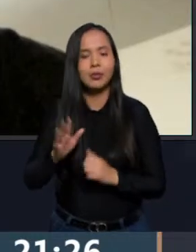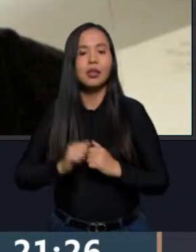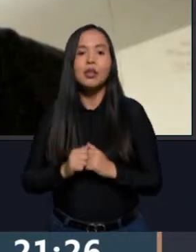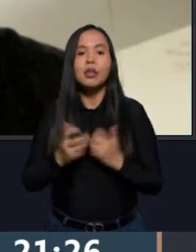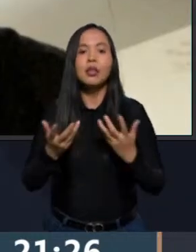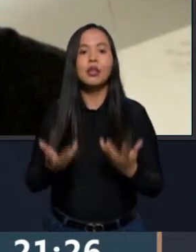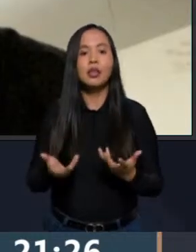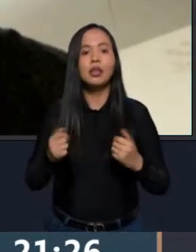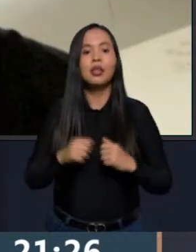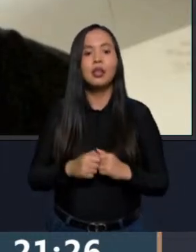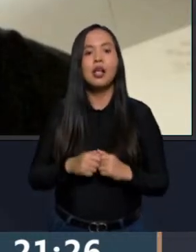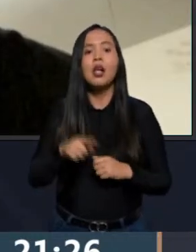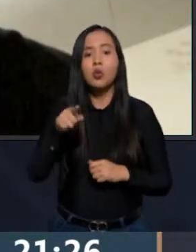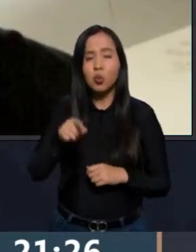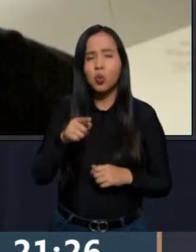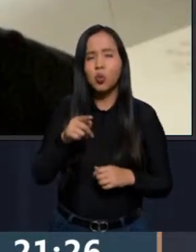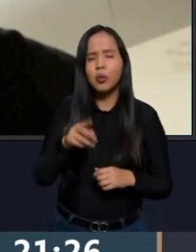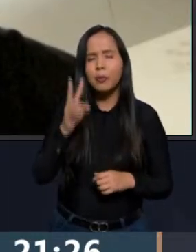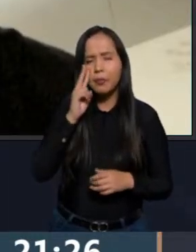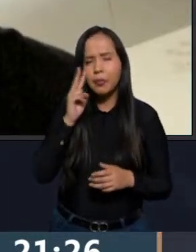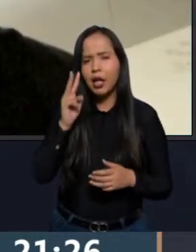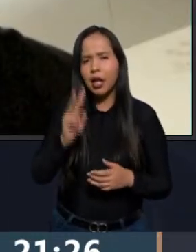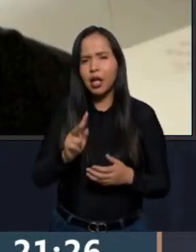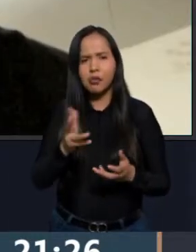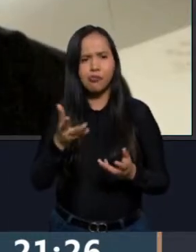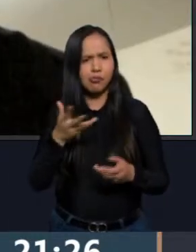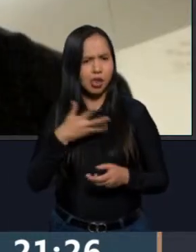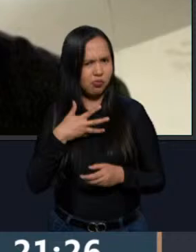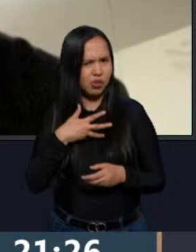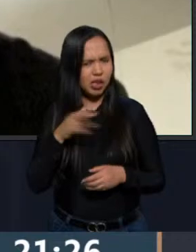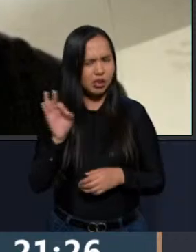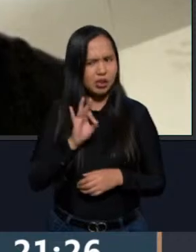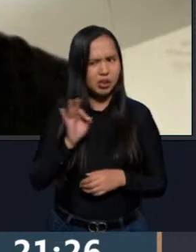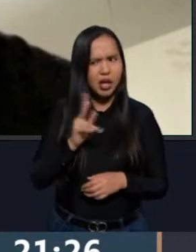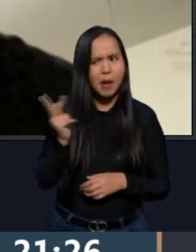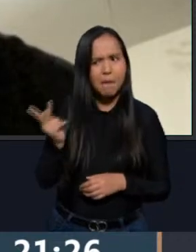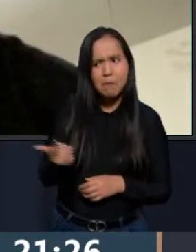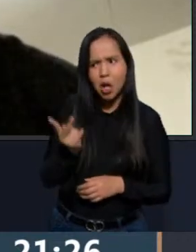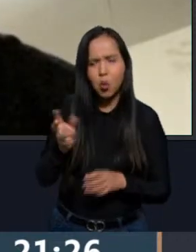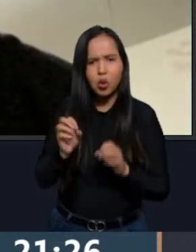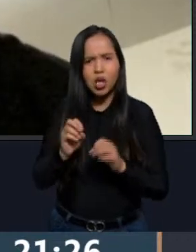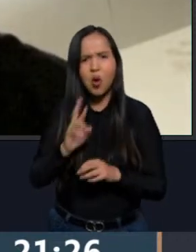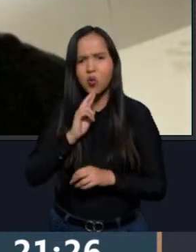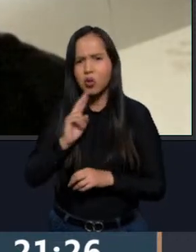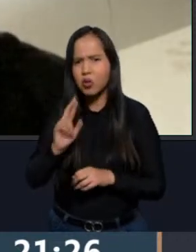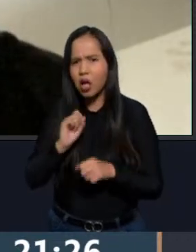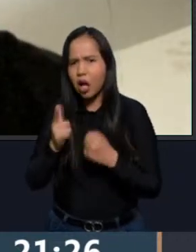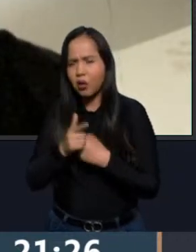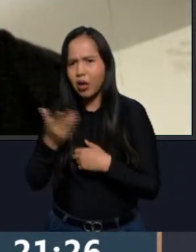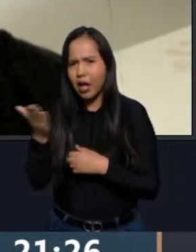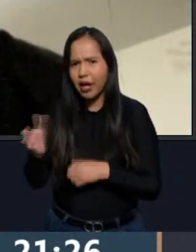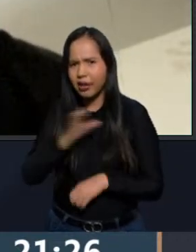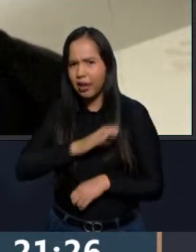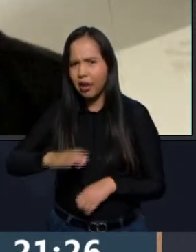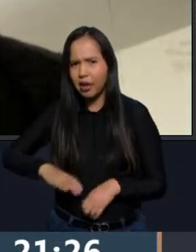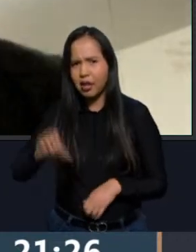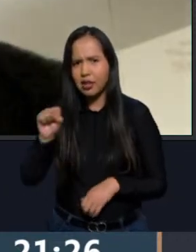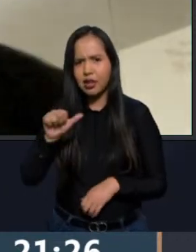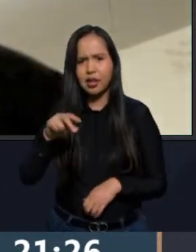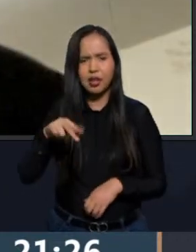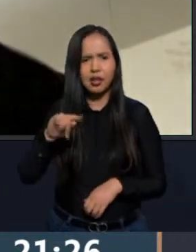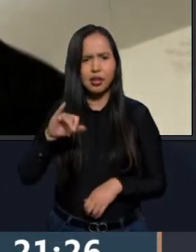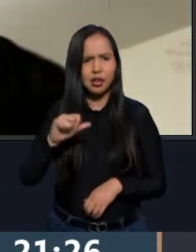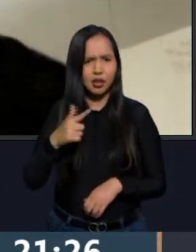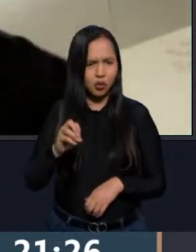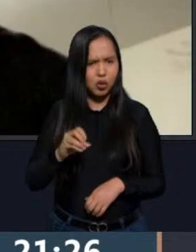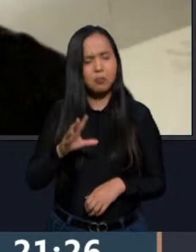¿han recibido algún tipo de, pues, cuestionamiento, de respuesta, o algo del equipo de campaña de Santiago Tahuado, o nada? Por